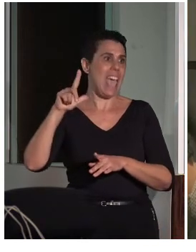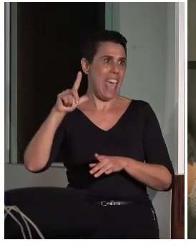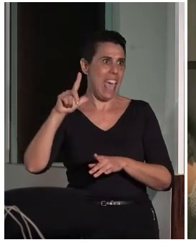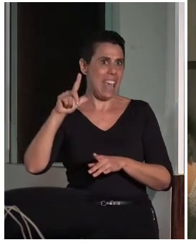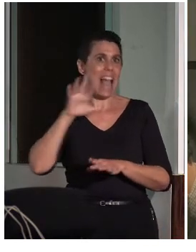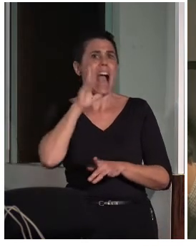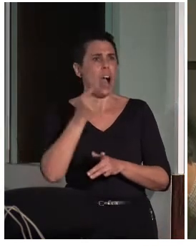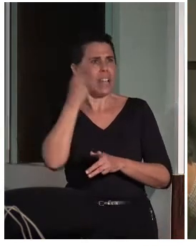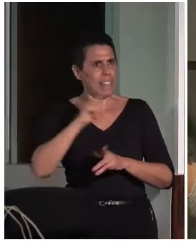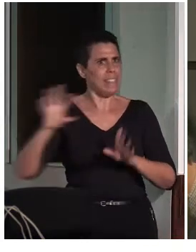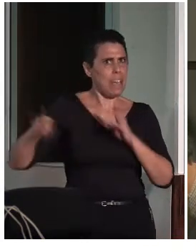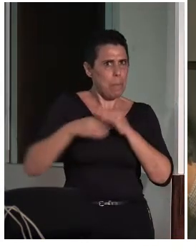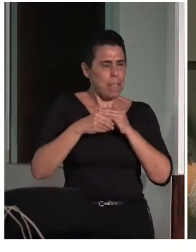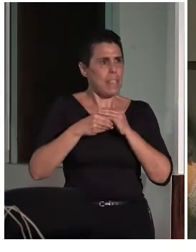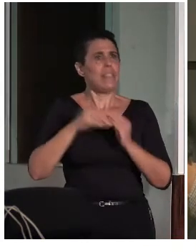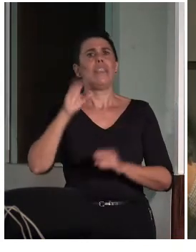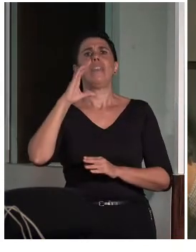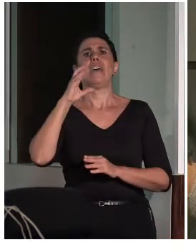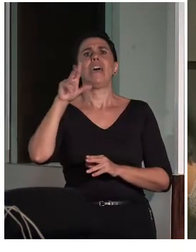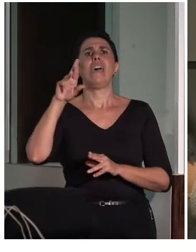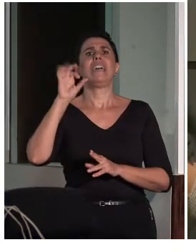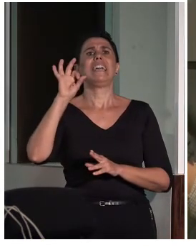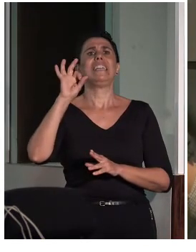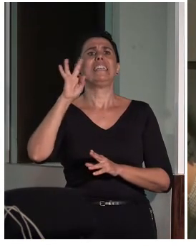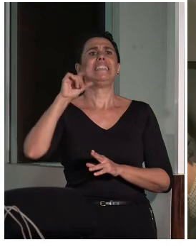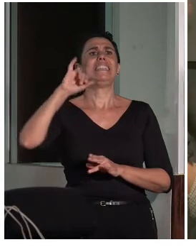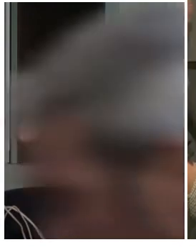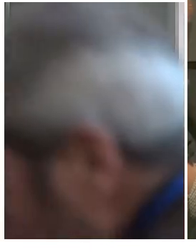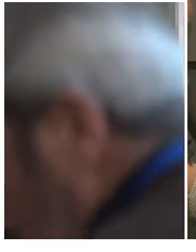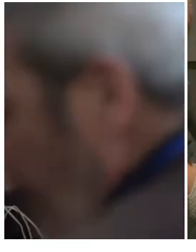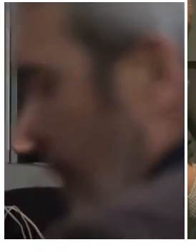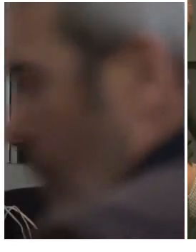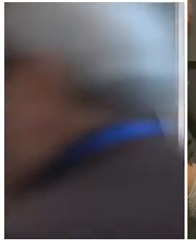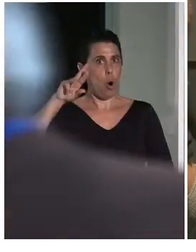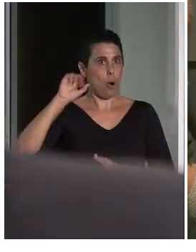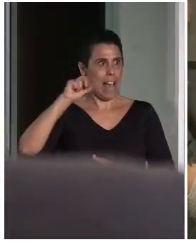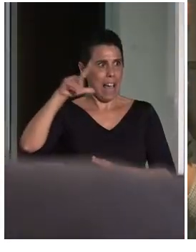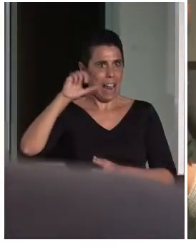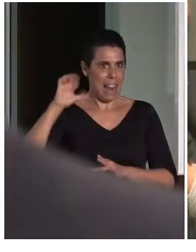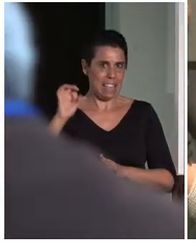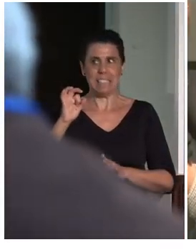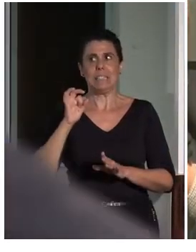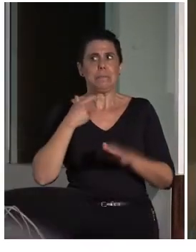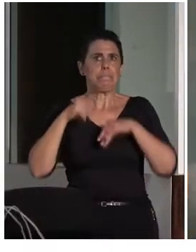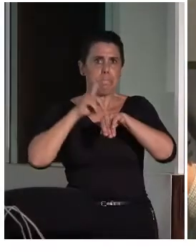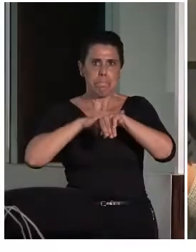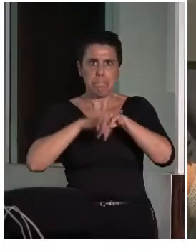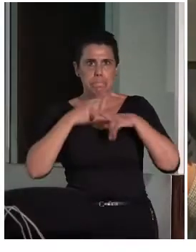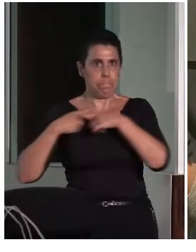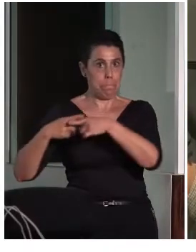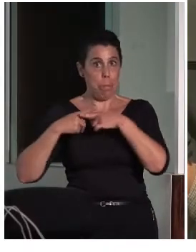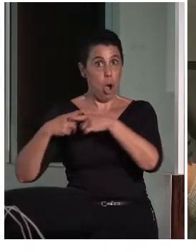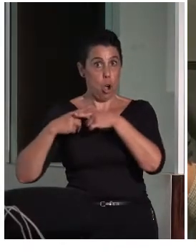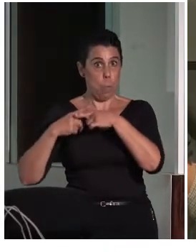Creo que se van a repartir el tiempo. Simplemente le pedimos, pues, que la suma de los dos tiempos sea el acordado de